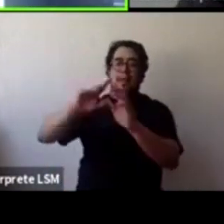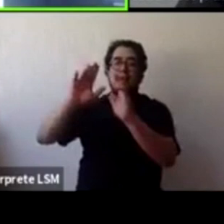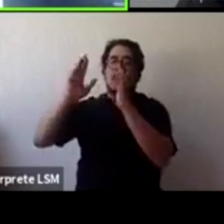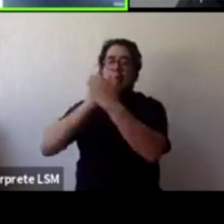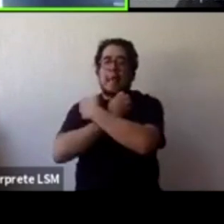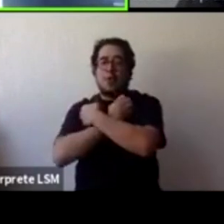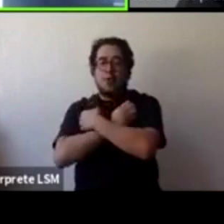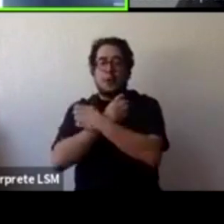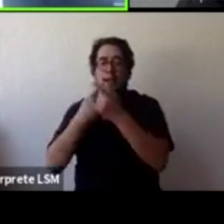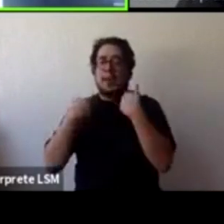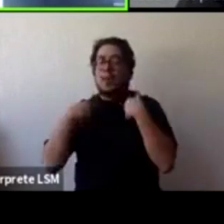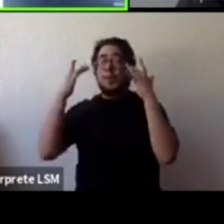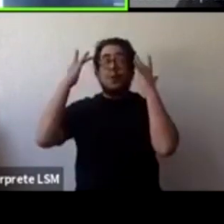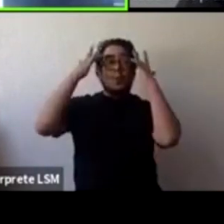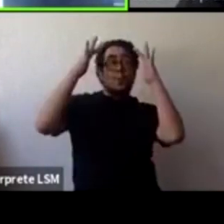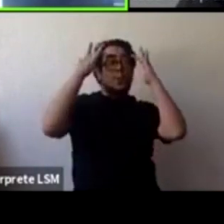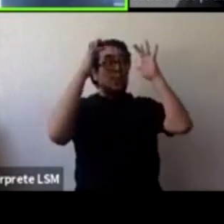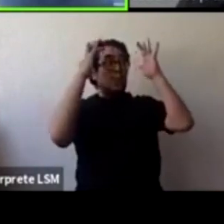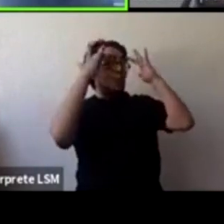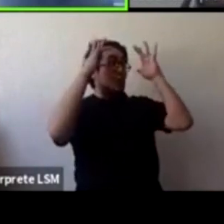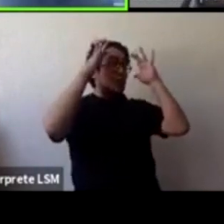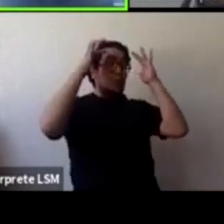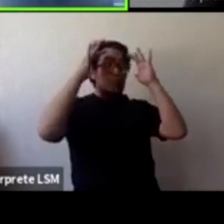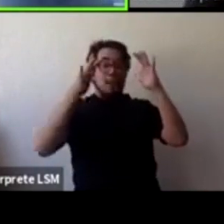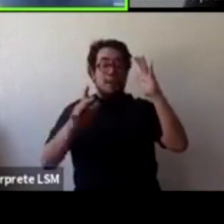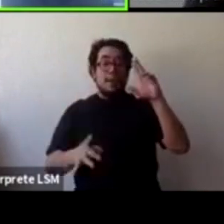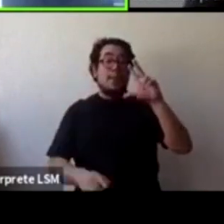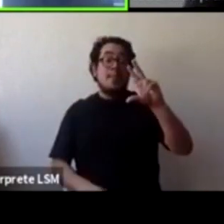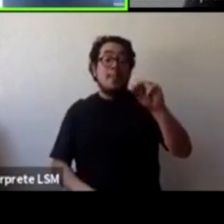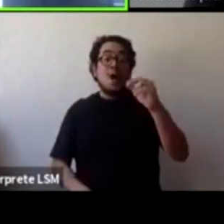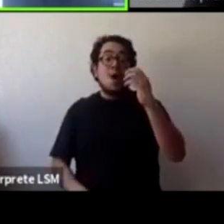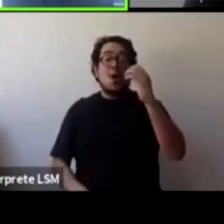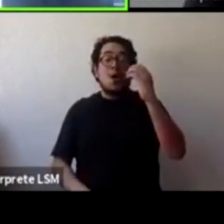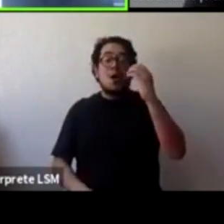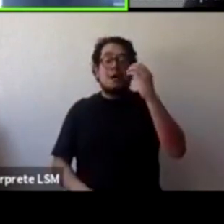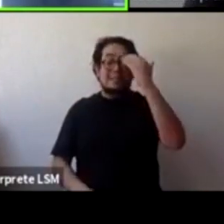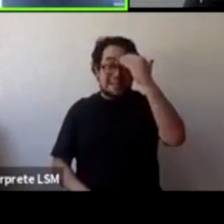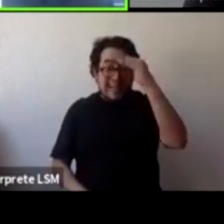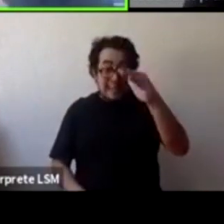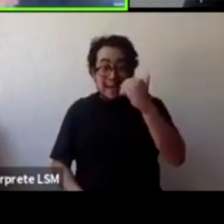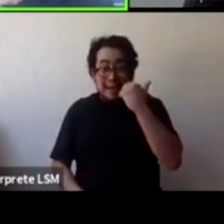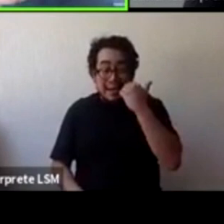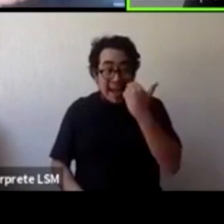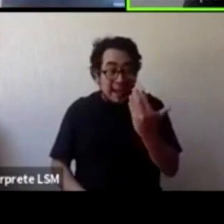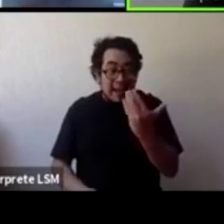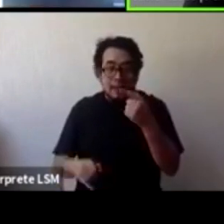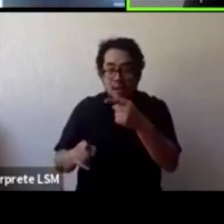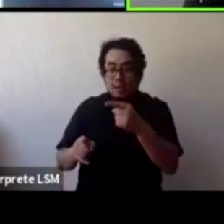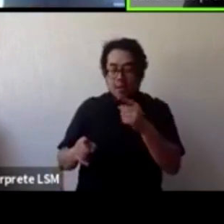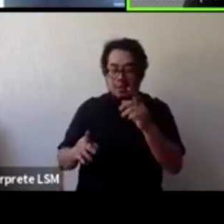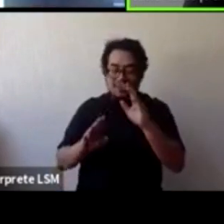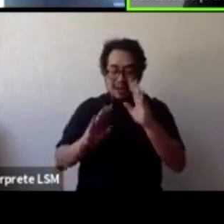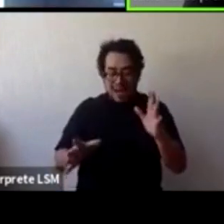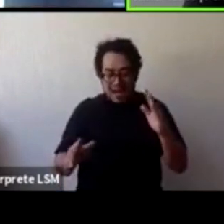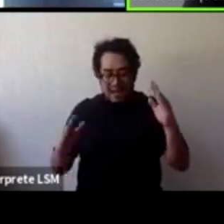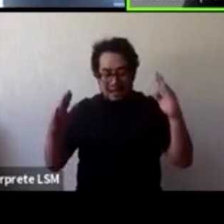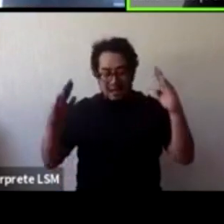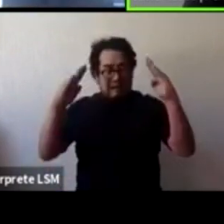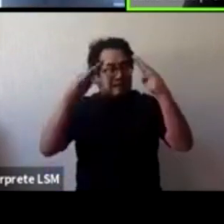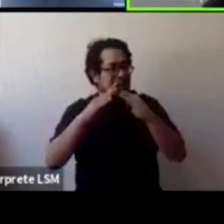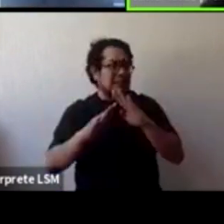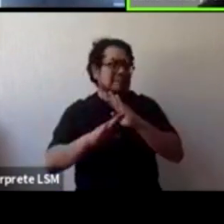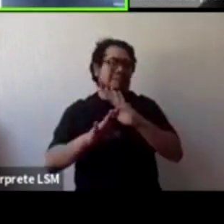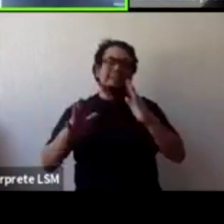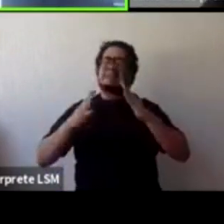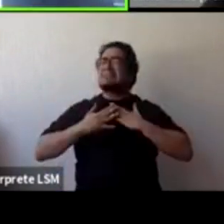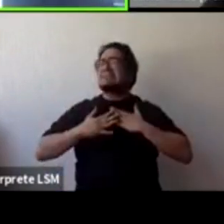desentendemos de los niños no no queremos ni saber porque ya cuando llegamos a casa estamos cansados etcétera no queremos ni saber